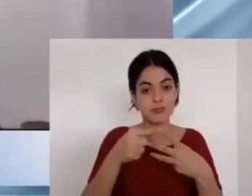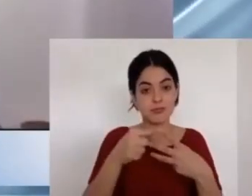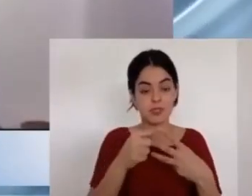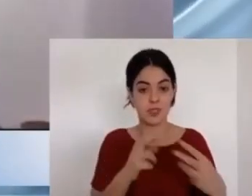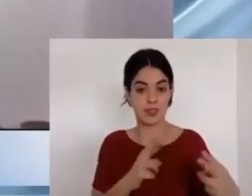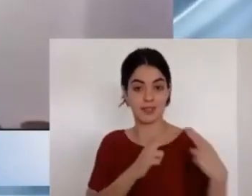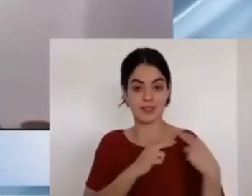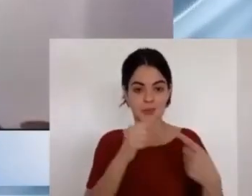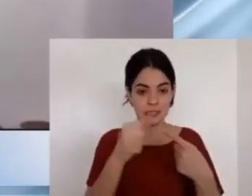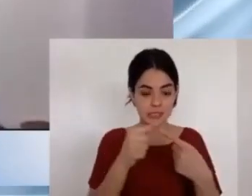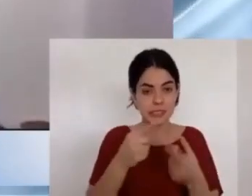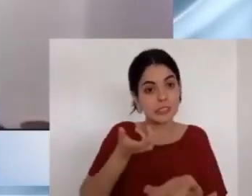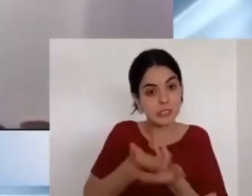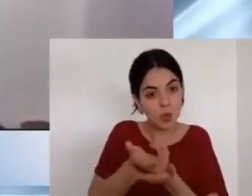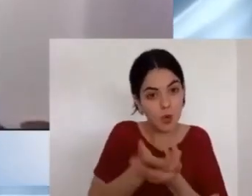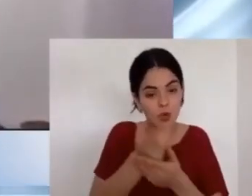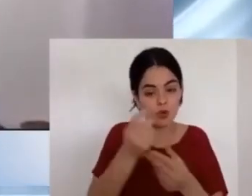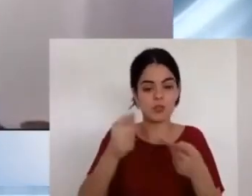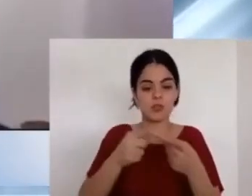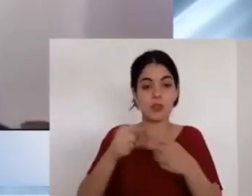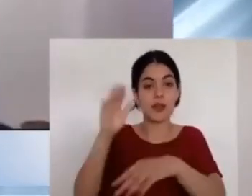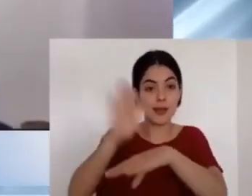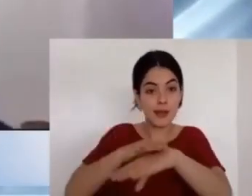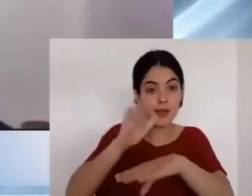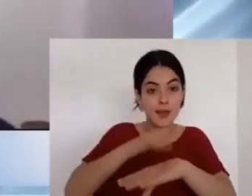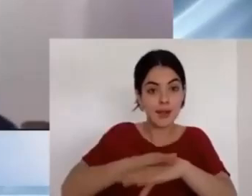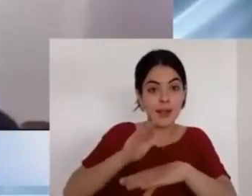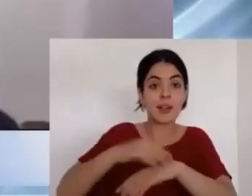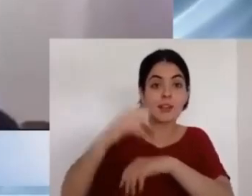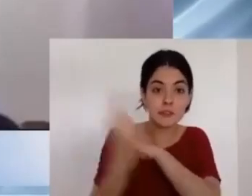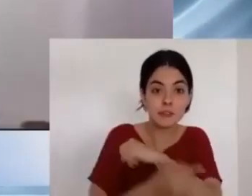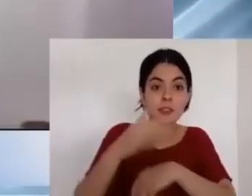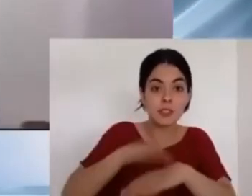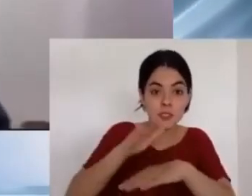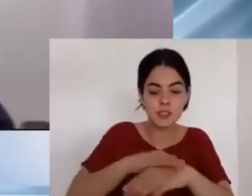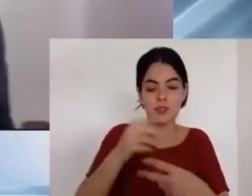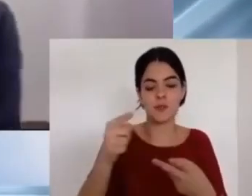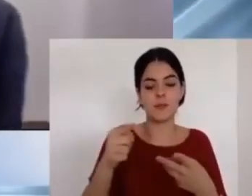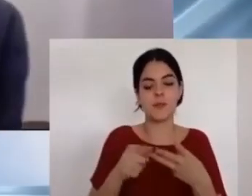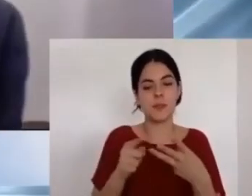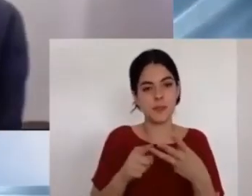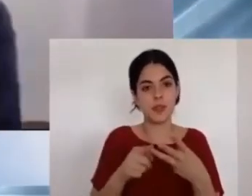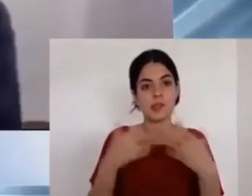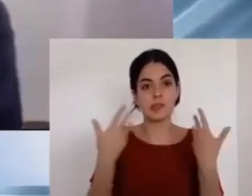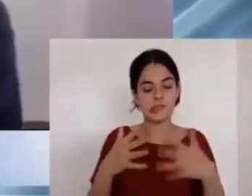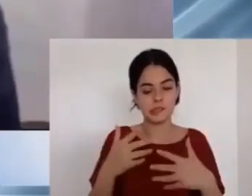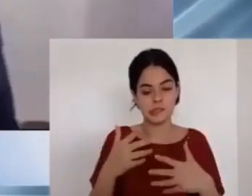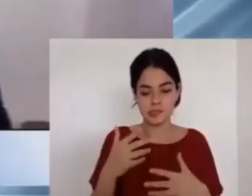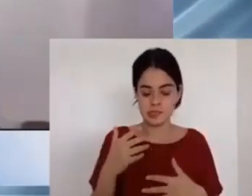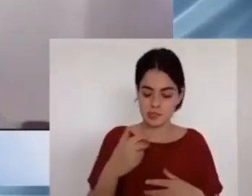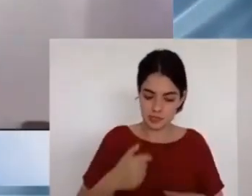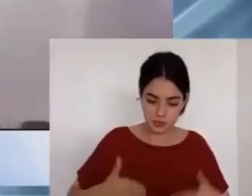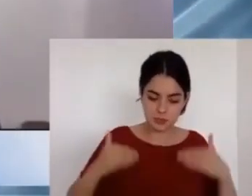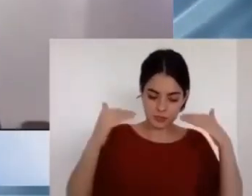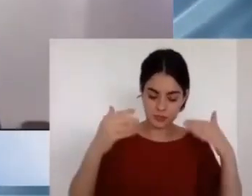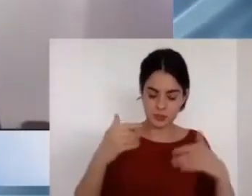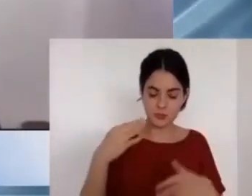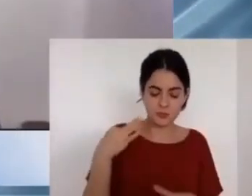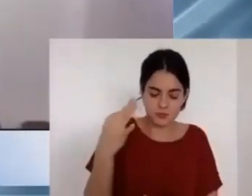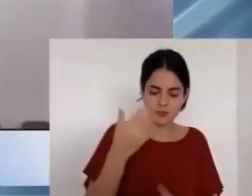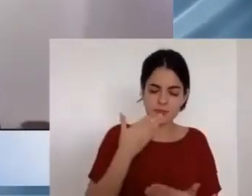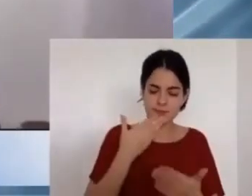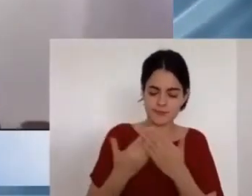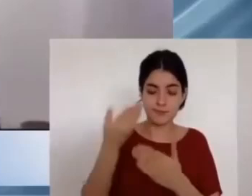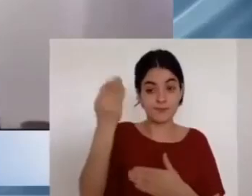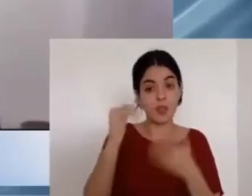les invito a que le demos gracias a Dios por este momento. Señor Jesús, te damos gracias en